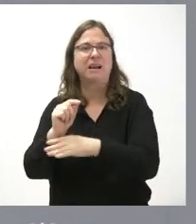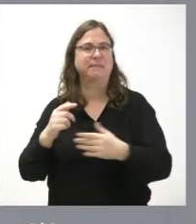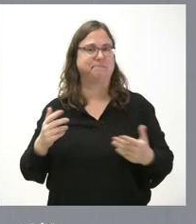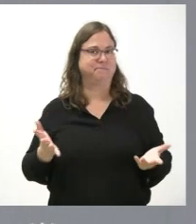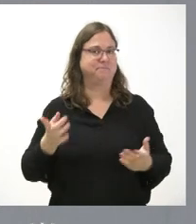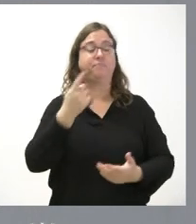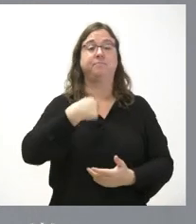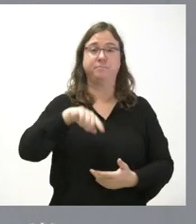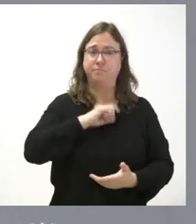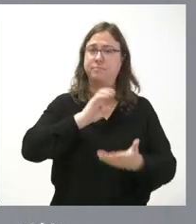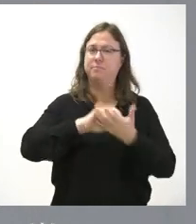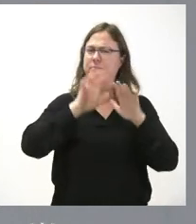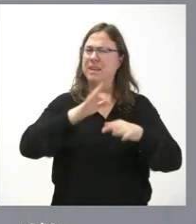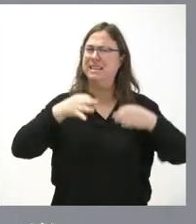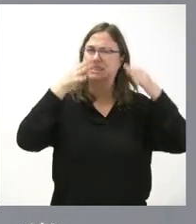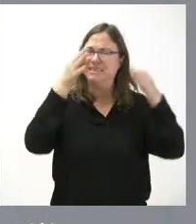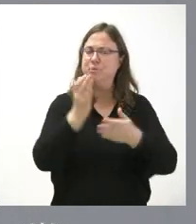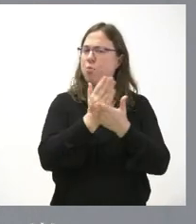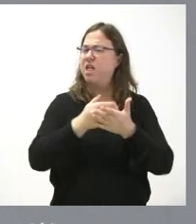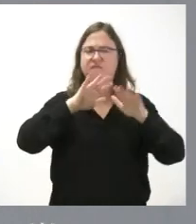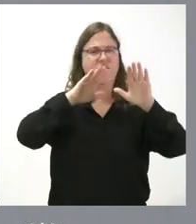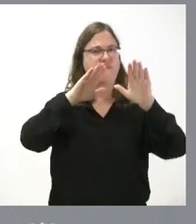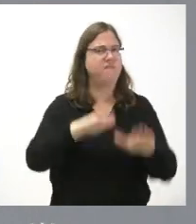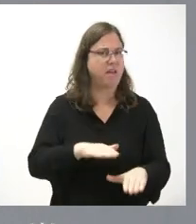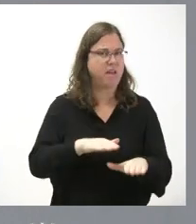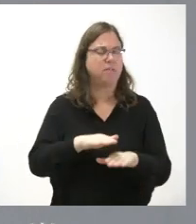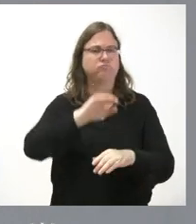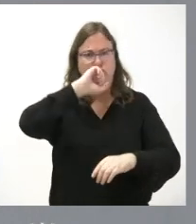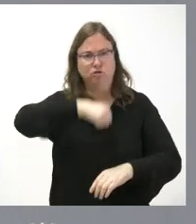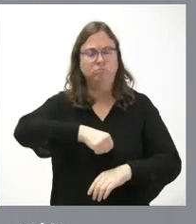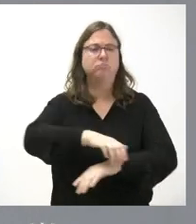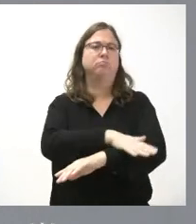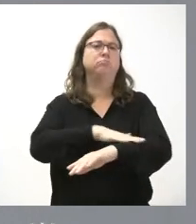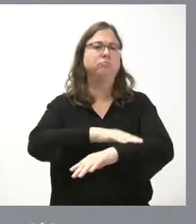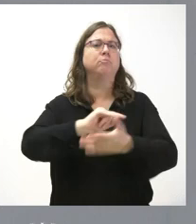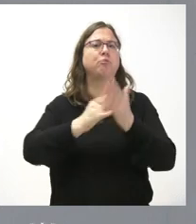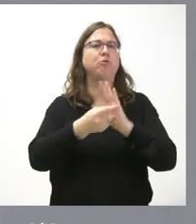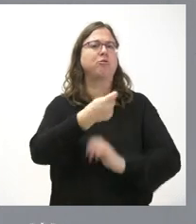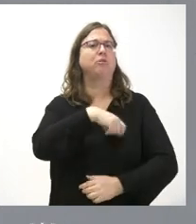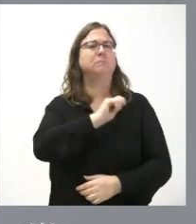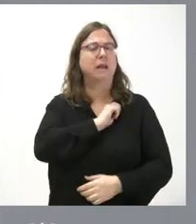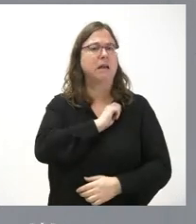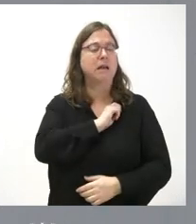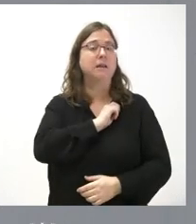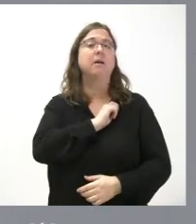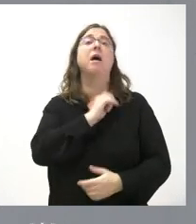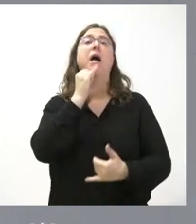Castilla y León que siempre hemos sido una comunidad autónoma fiel y leal al proyecto de España nos resulta francamente incómodo ver como el presidente del Gobierno